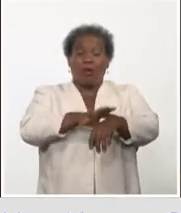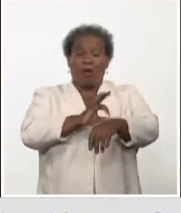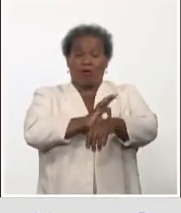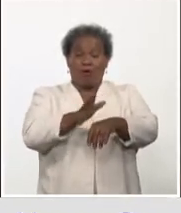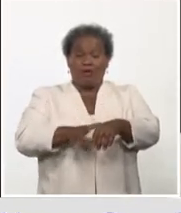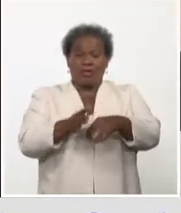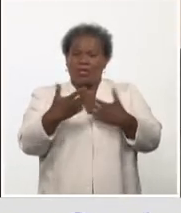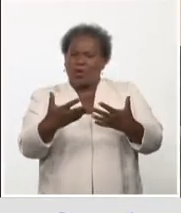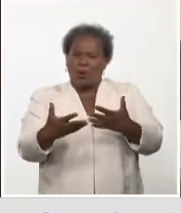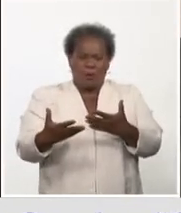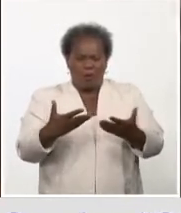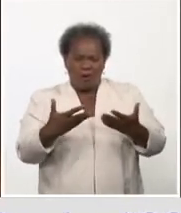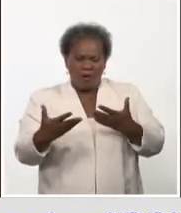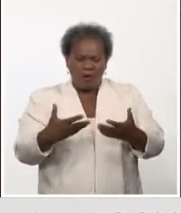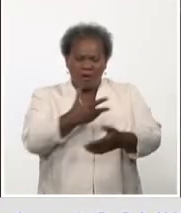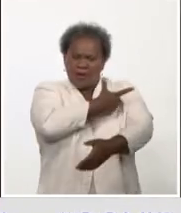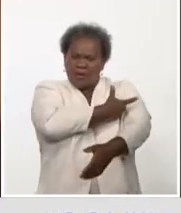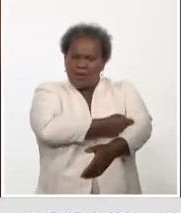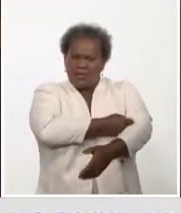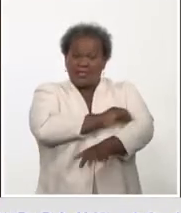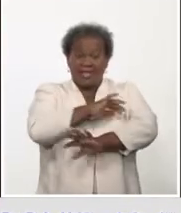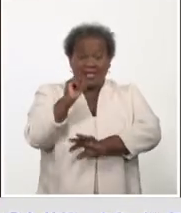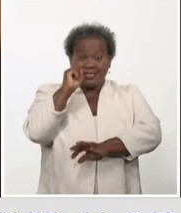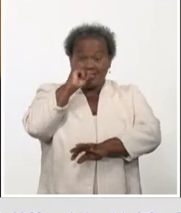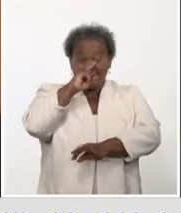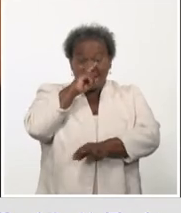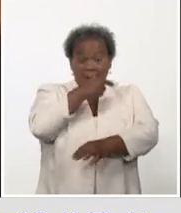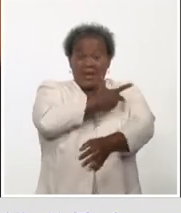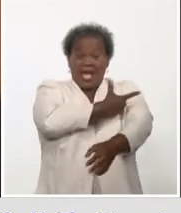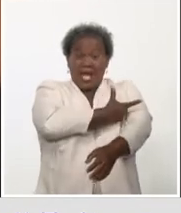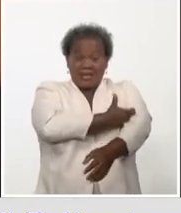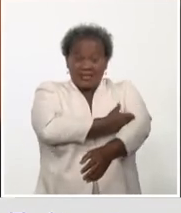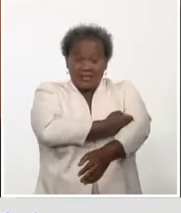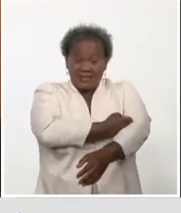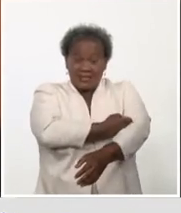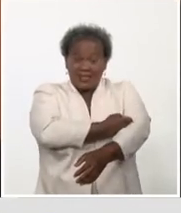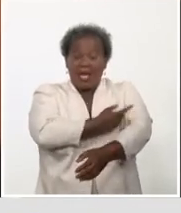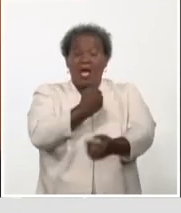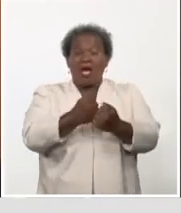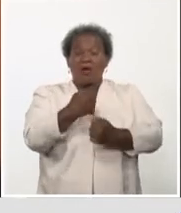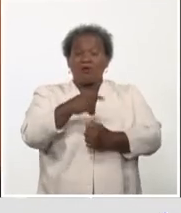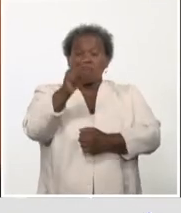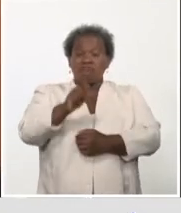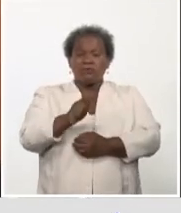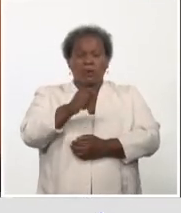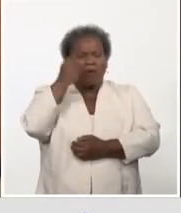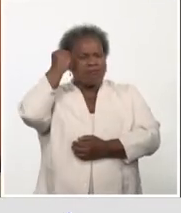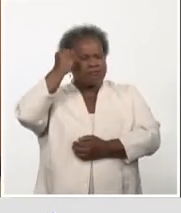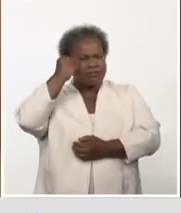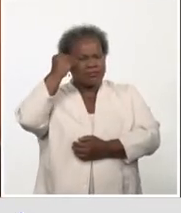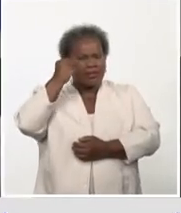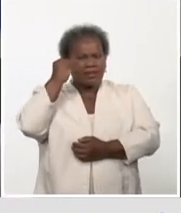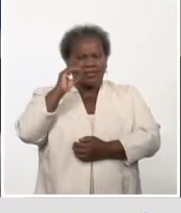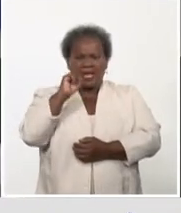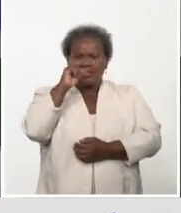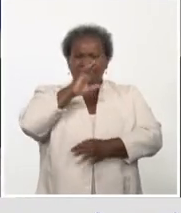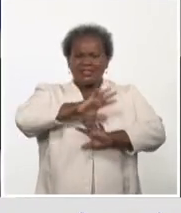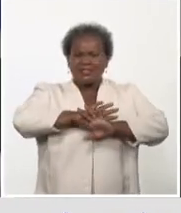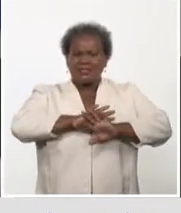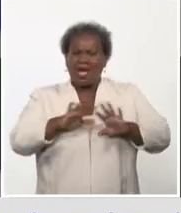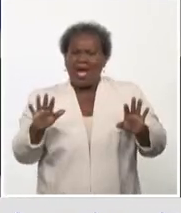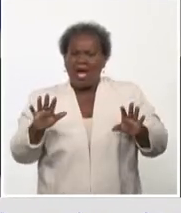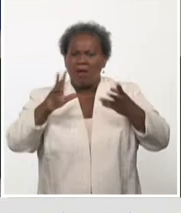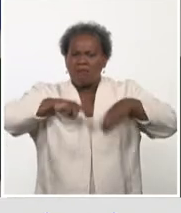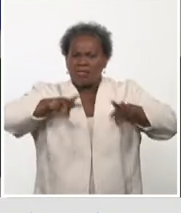Una vez que concluye la extracción, hay quien piensa que quizás termina como tal el